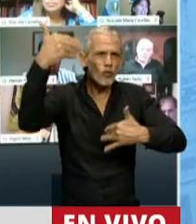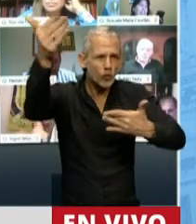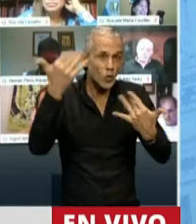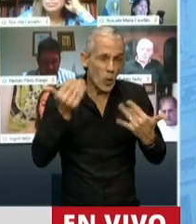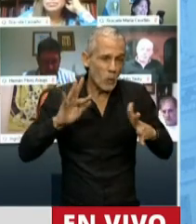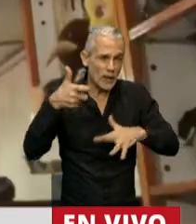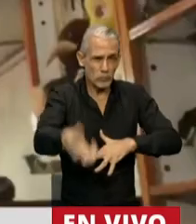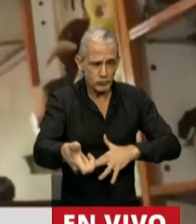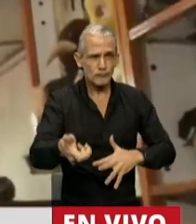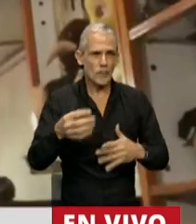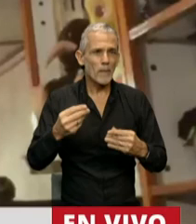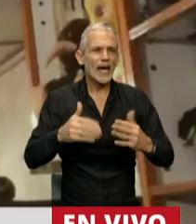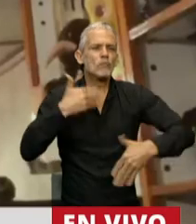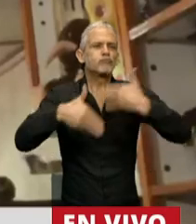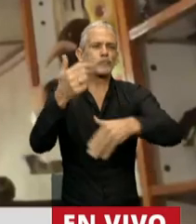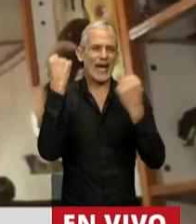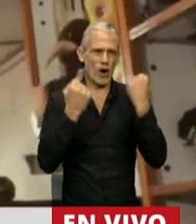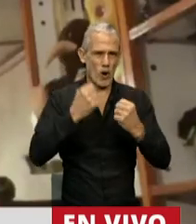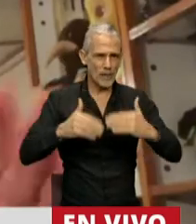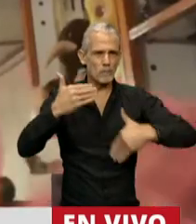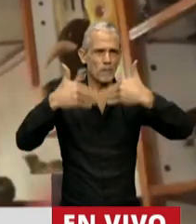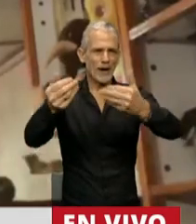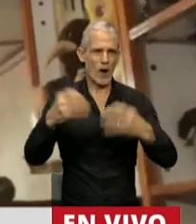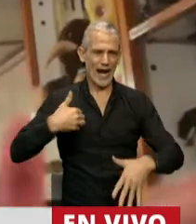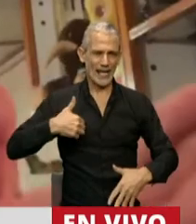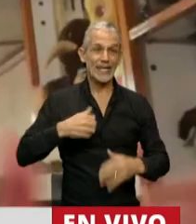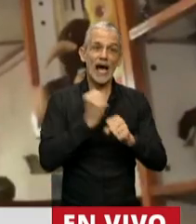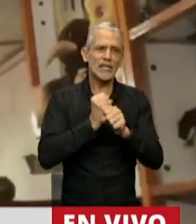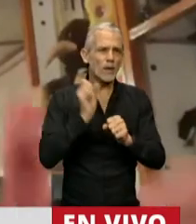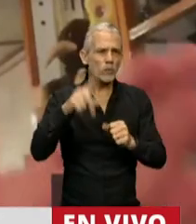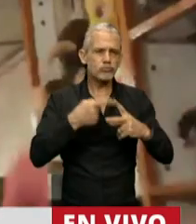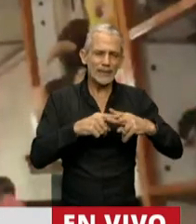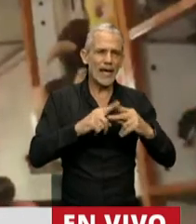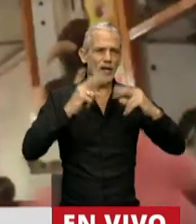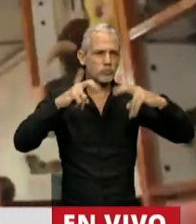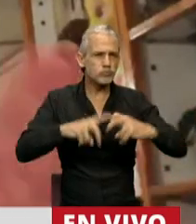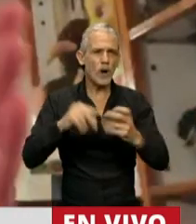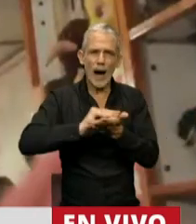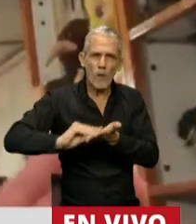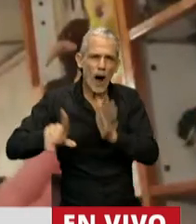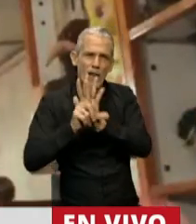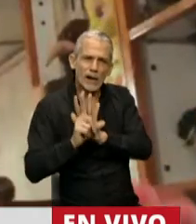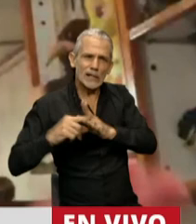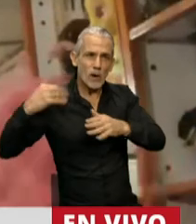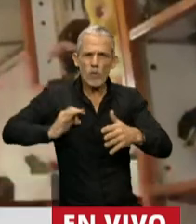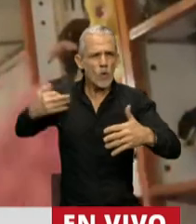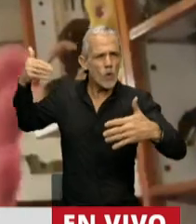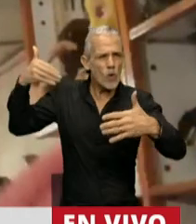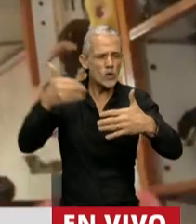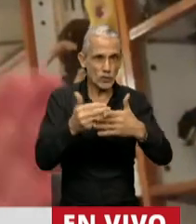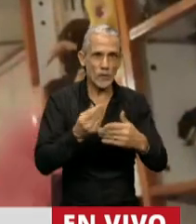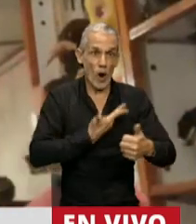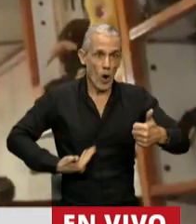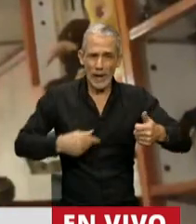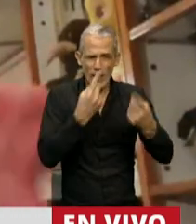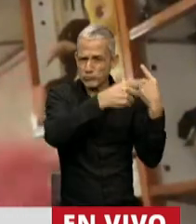impulso al crecimiento económico del país. El trabajo técnico, científico y jurídico de tantos años a través de